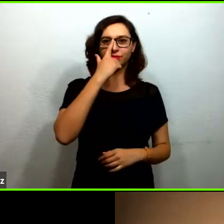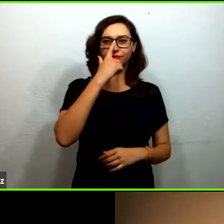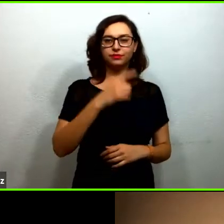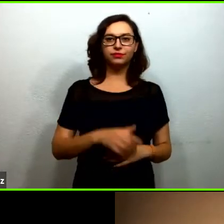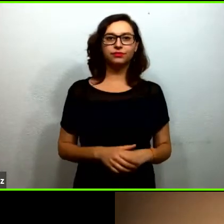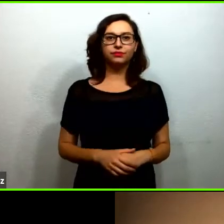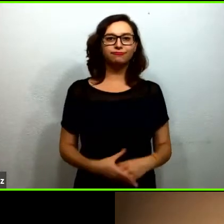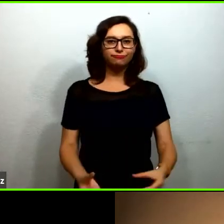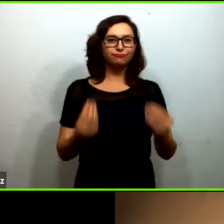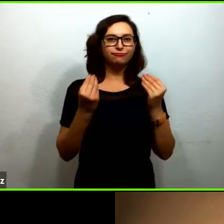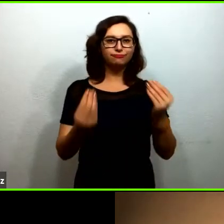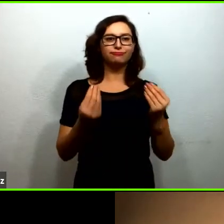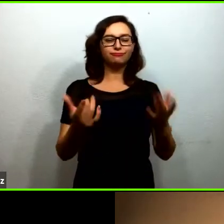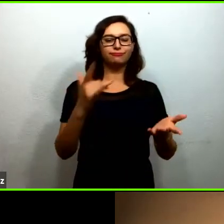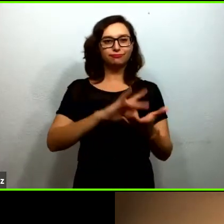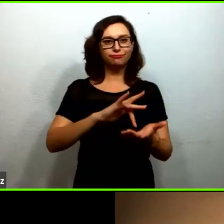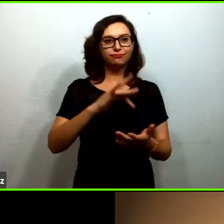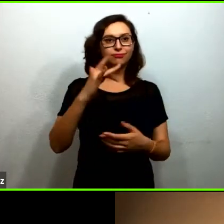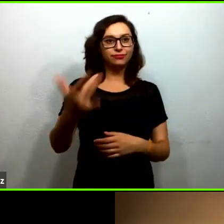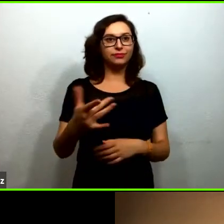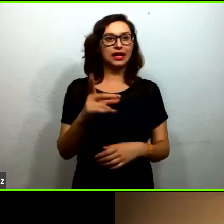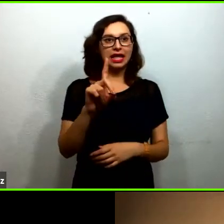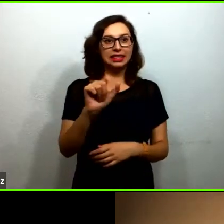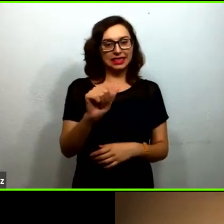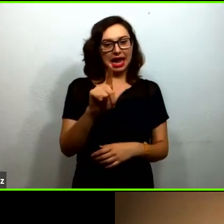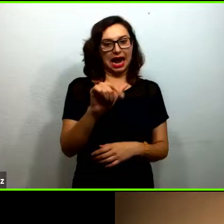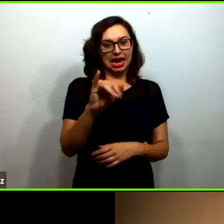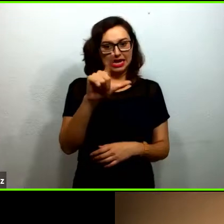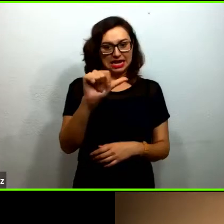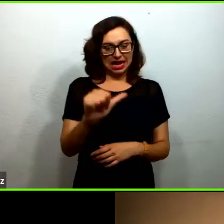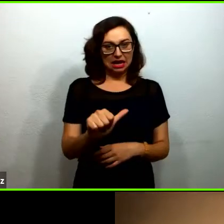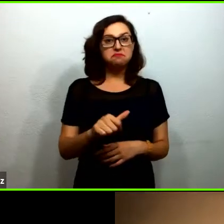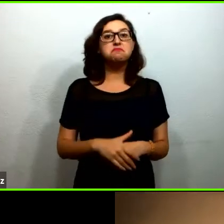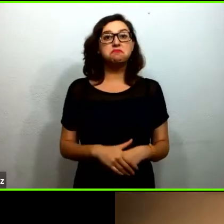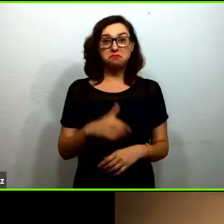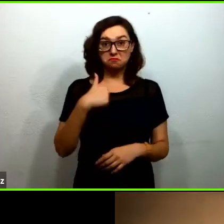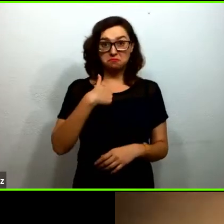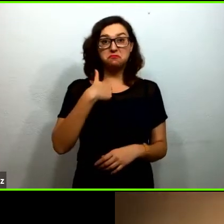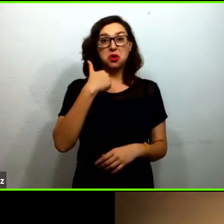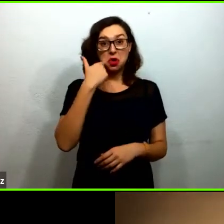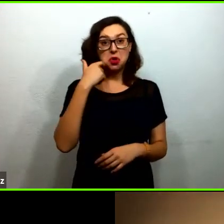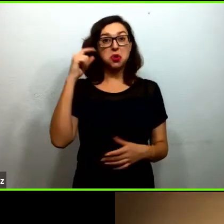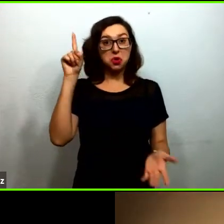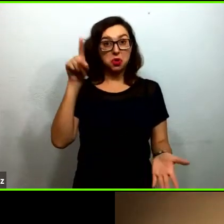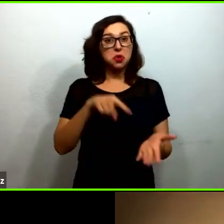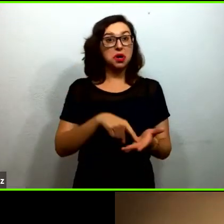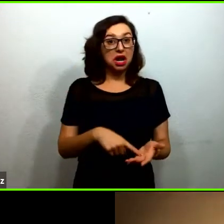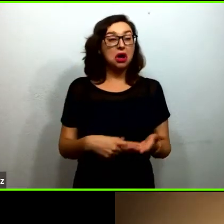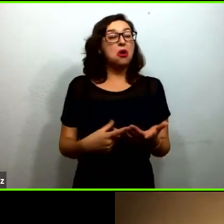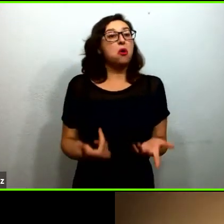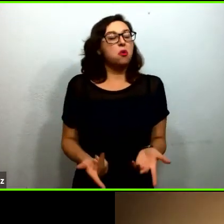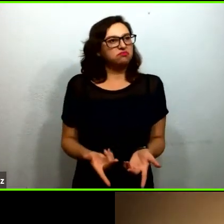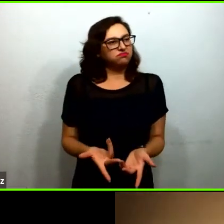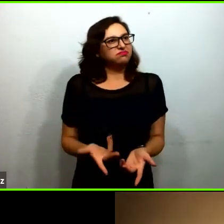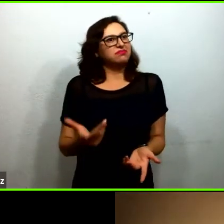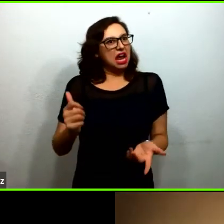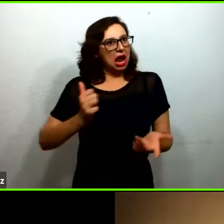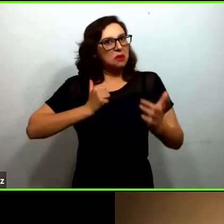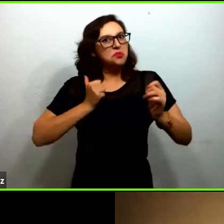muchísimas gracias Dalila me parece que fue otro excelente ejemplo del uso de los medios de comunicación